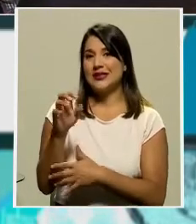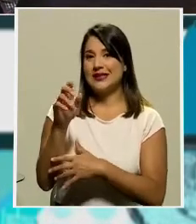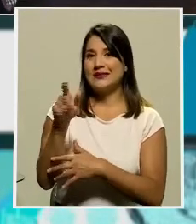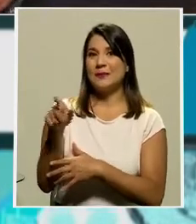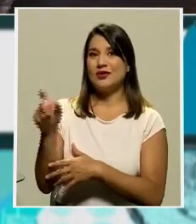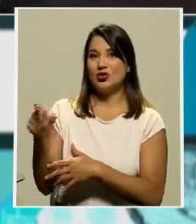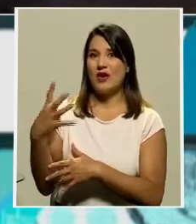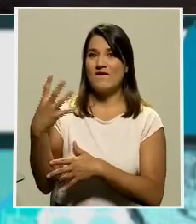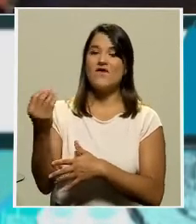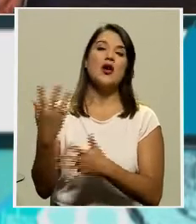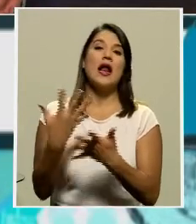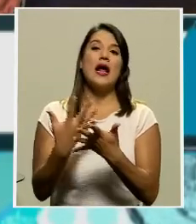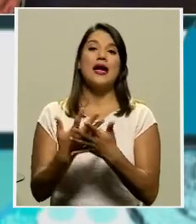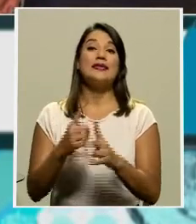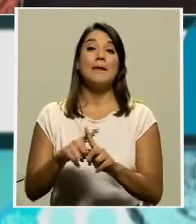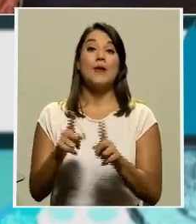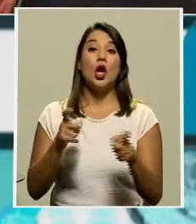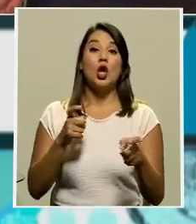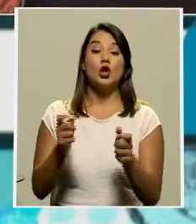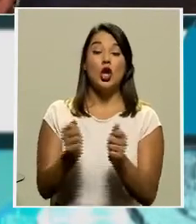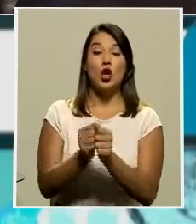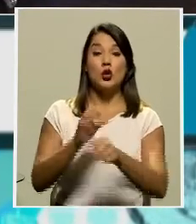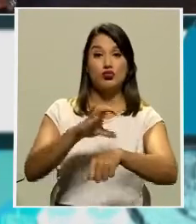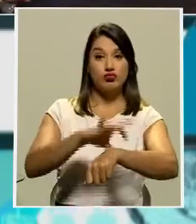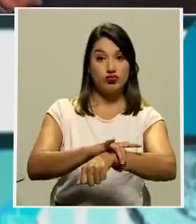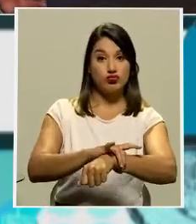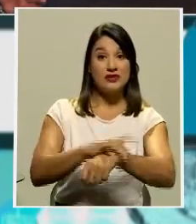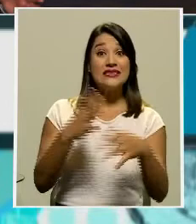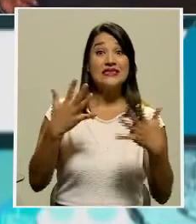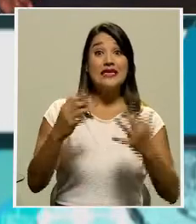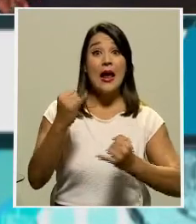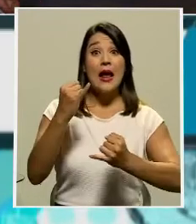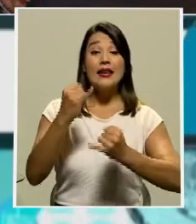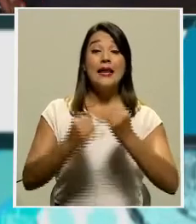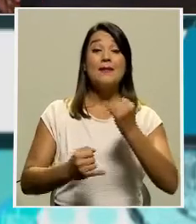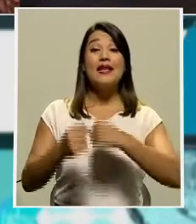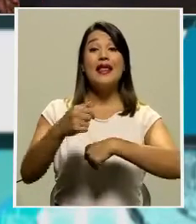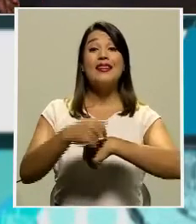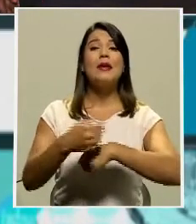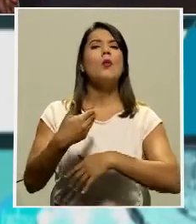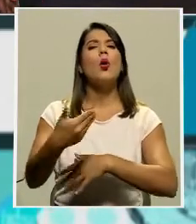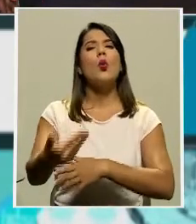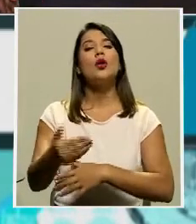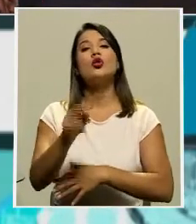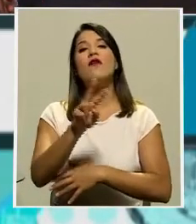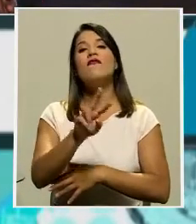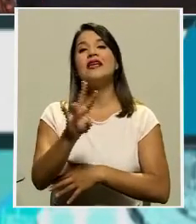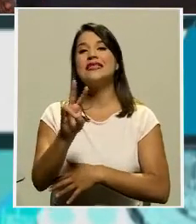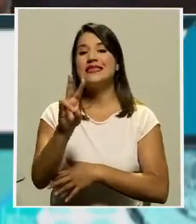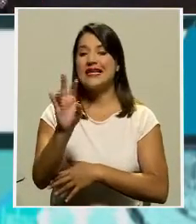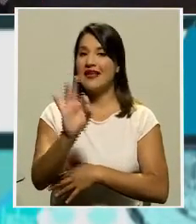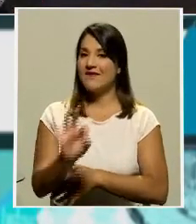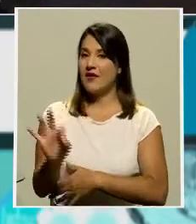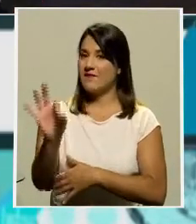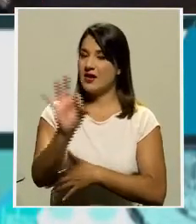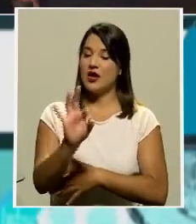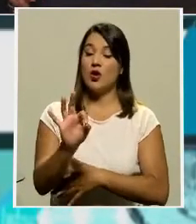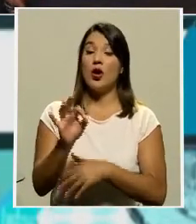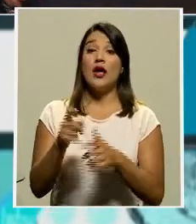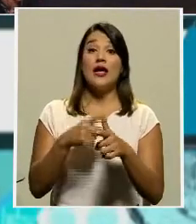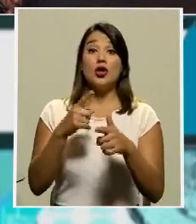Heredia asegura que el 27 se vence el plazo y que a partir de ese momento pues ya ellos no brindarán el servicio. Don Ernesto,